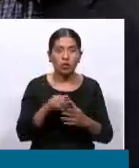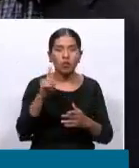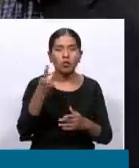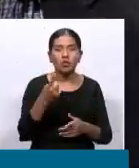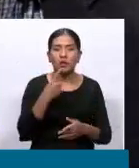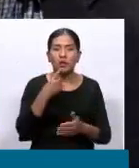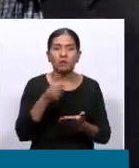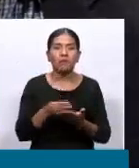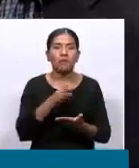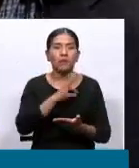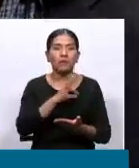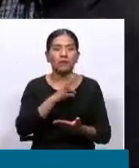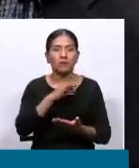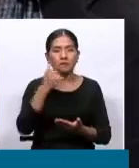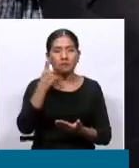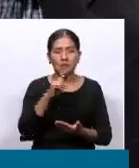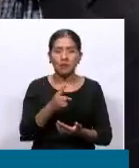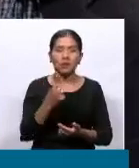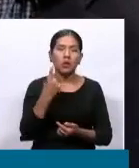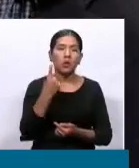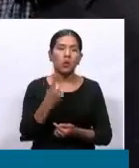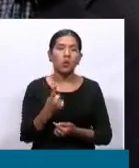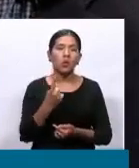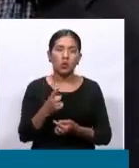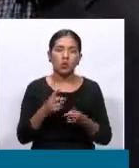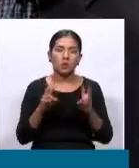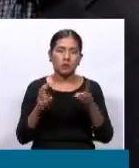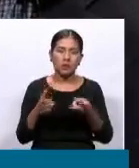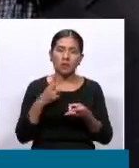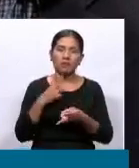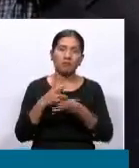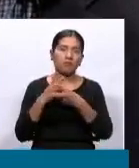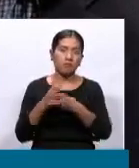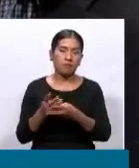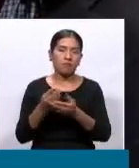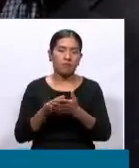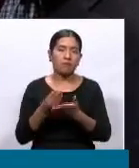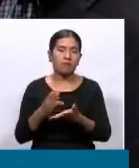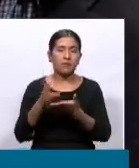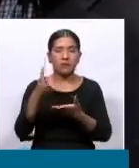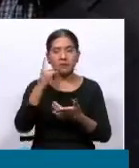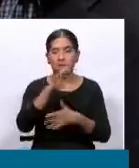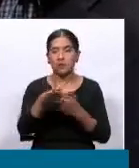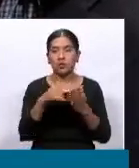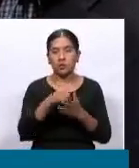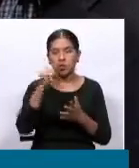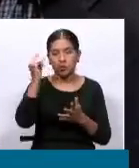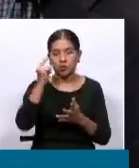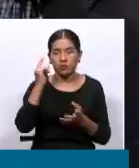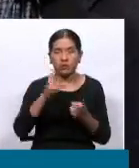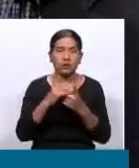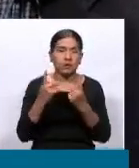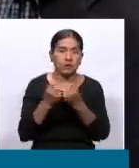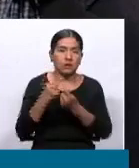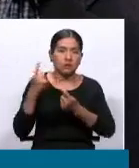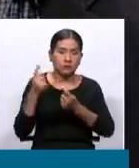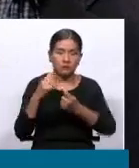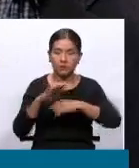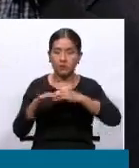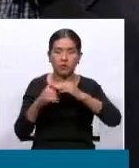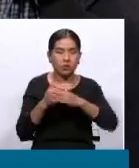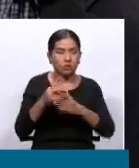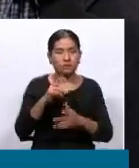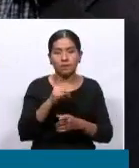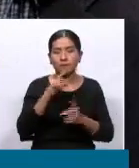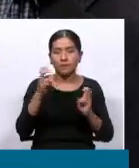una de las fuentes de financiamiento que tienen los gobiernos autónomos departamentales. La ley marco de